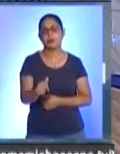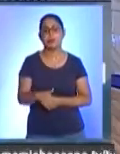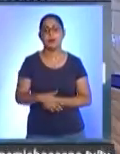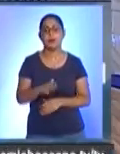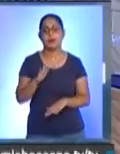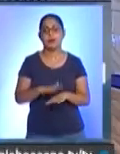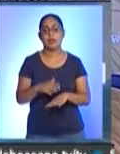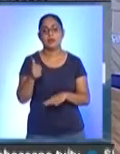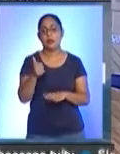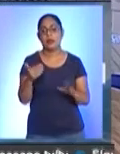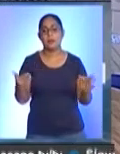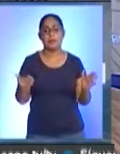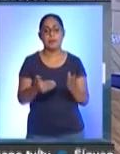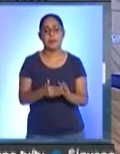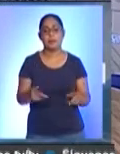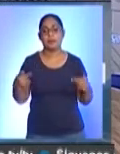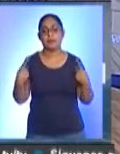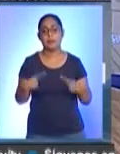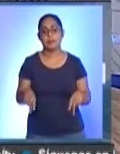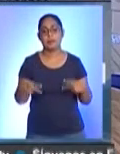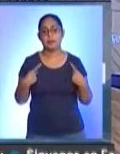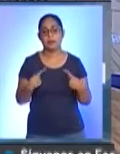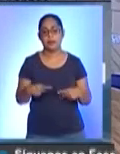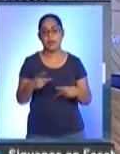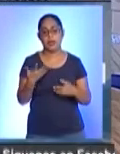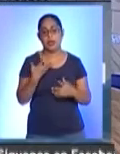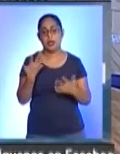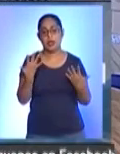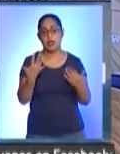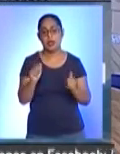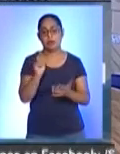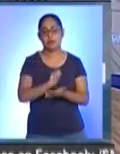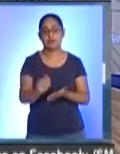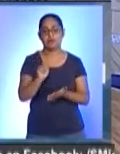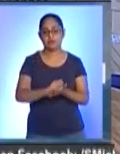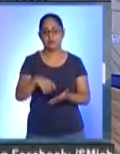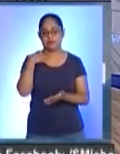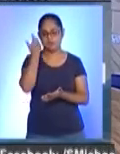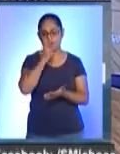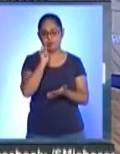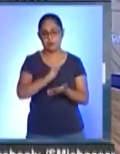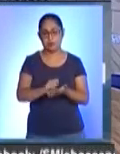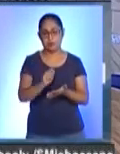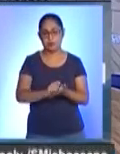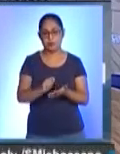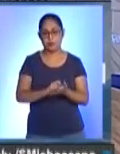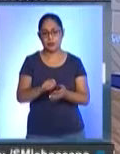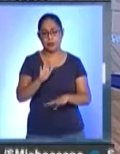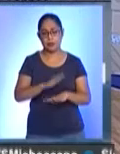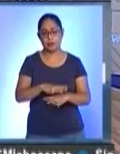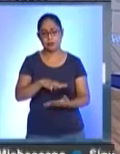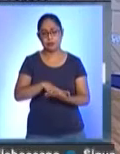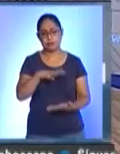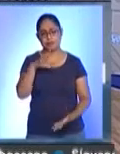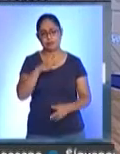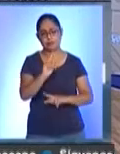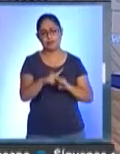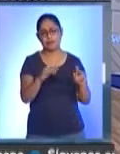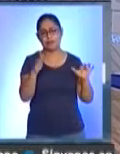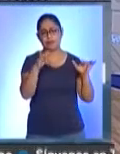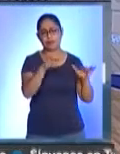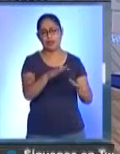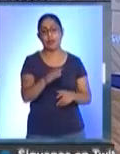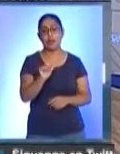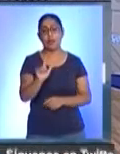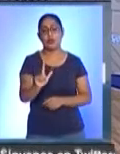de 6 mil aspirantes presentaron examen a la carrera o a diferentes carreras con mayor demanda de la Universidad de Michoacán. Y este